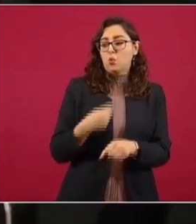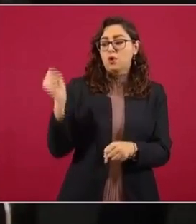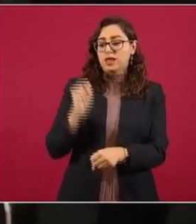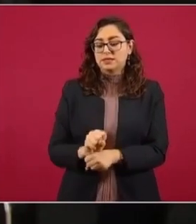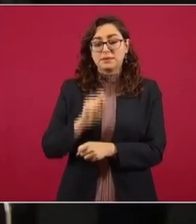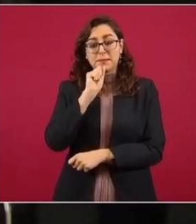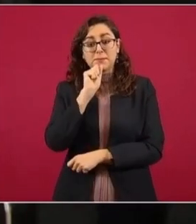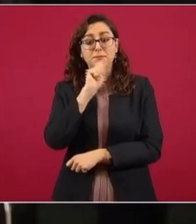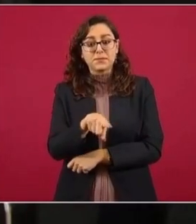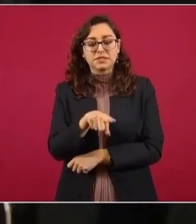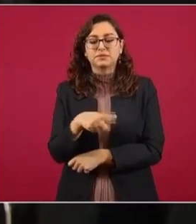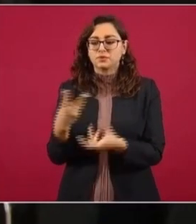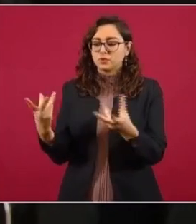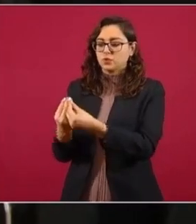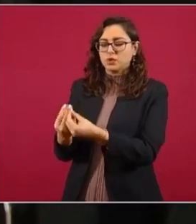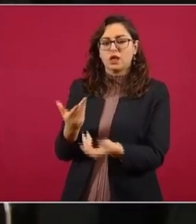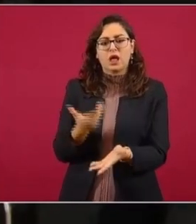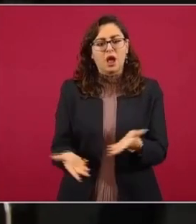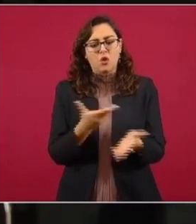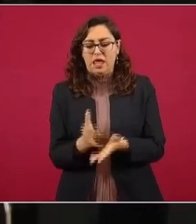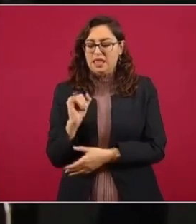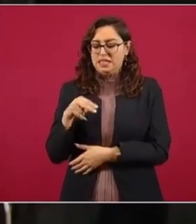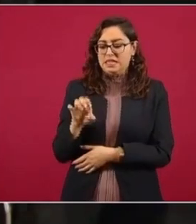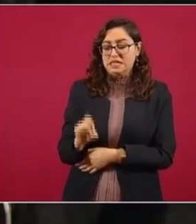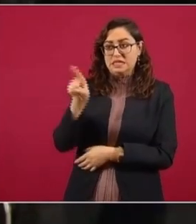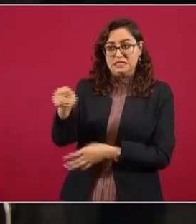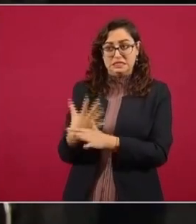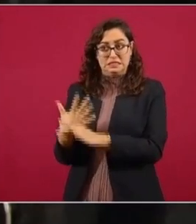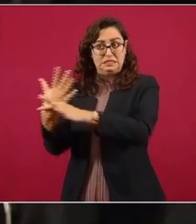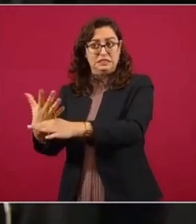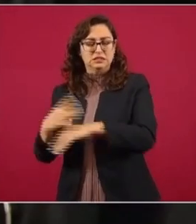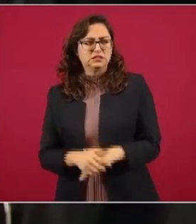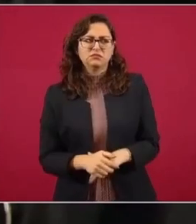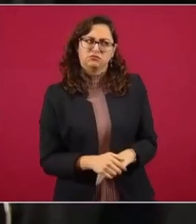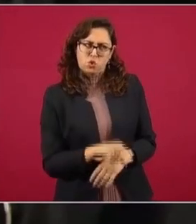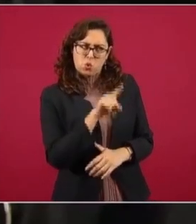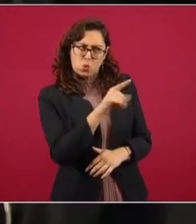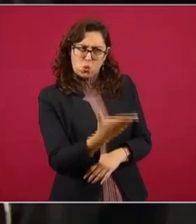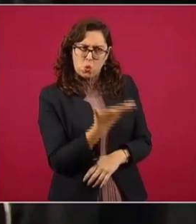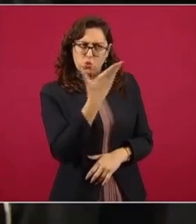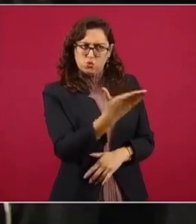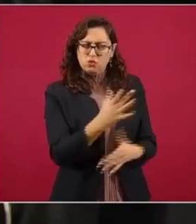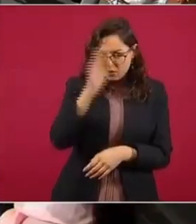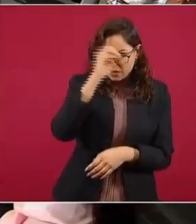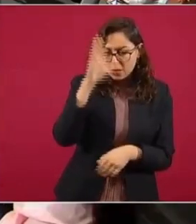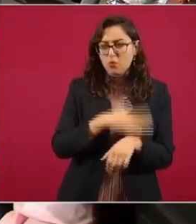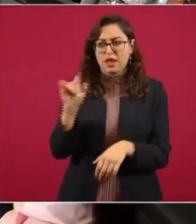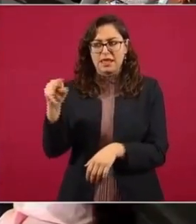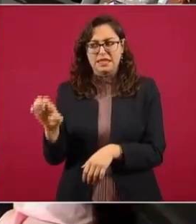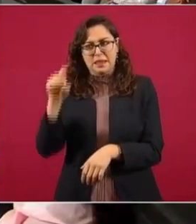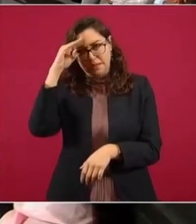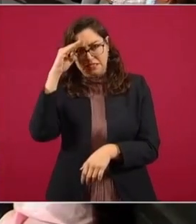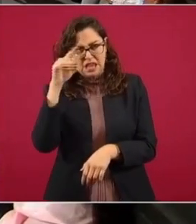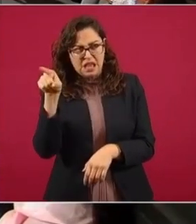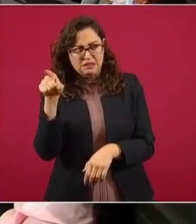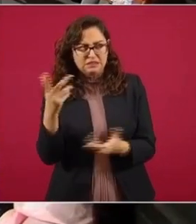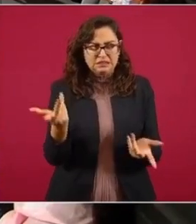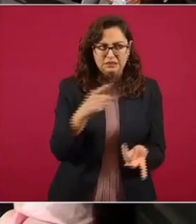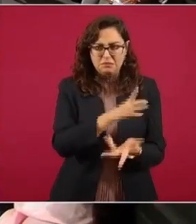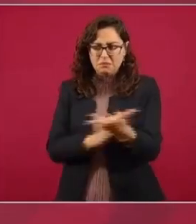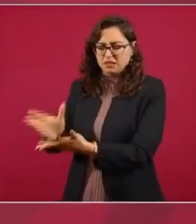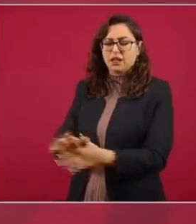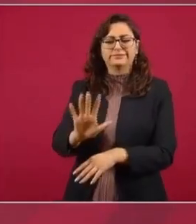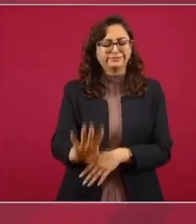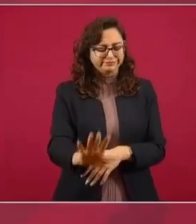La Comisión de Quejas del INE considera que son declaraciones que podrían vulnerar el principio de igualdad en la contienda. Porque yo tengo el derecho